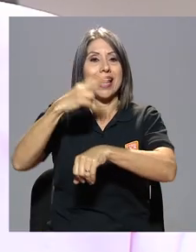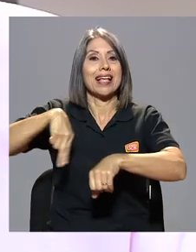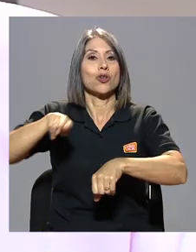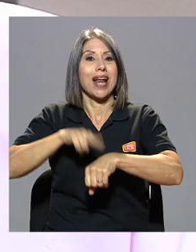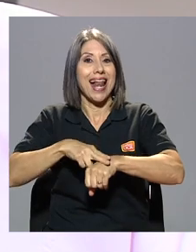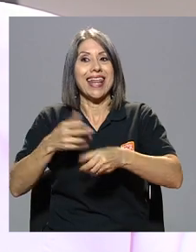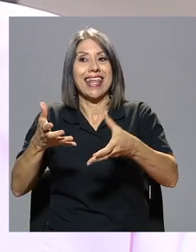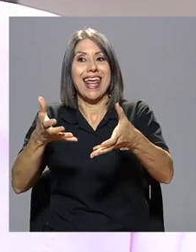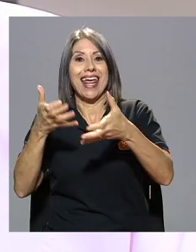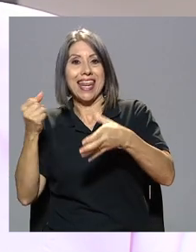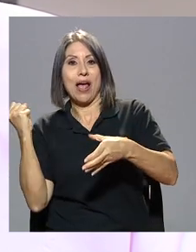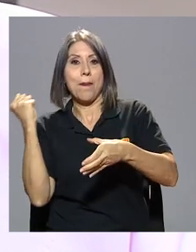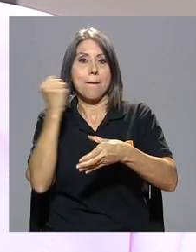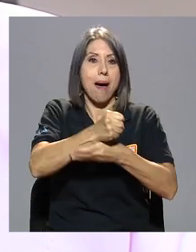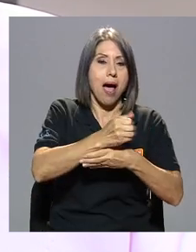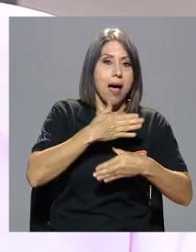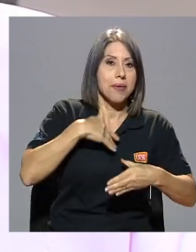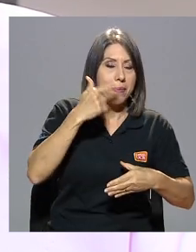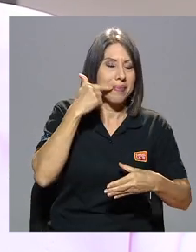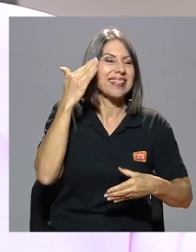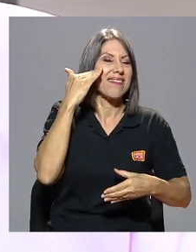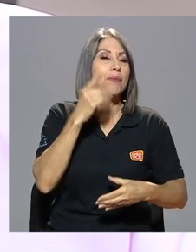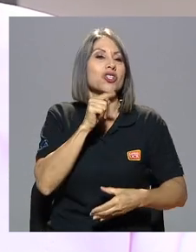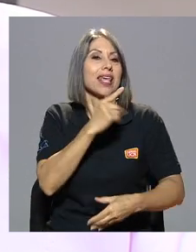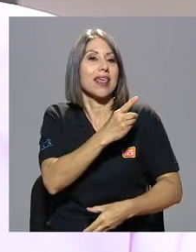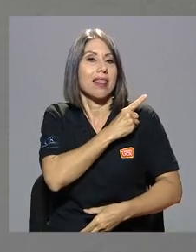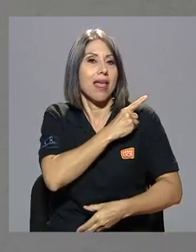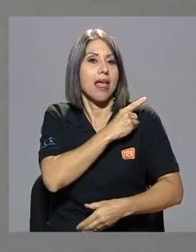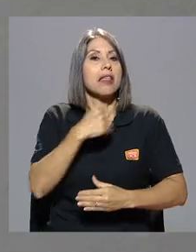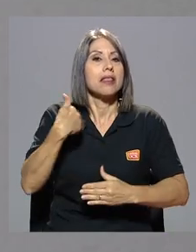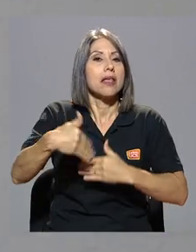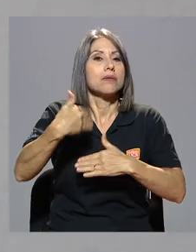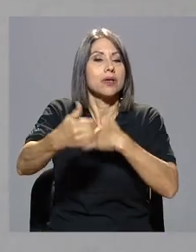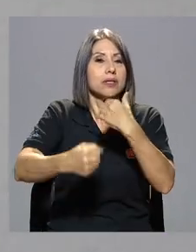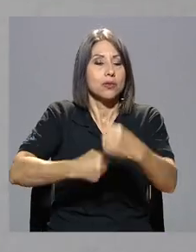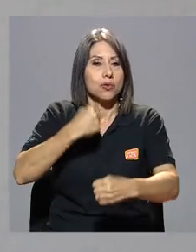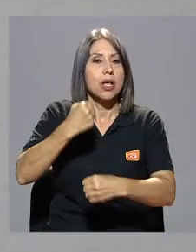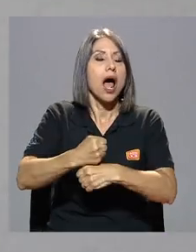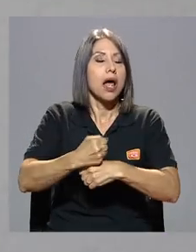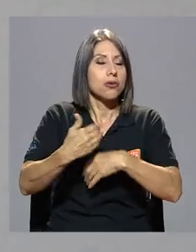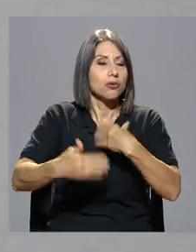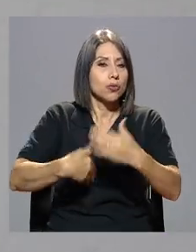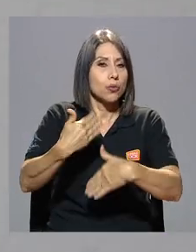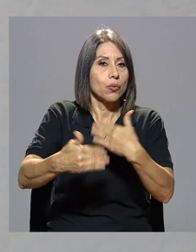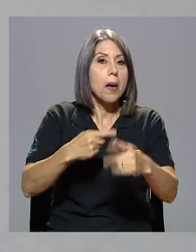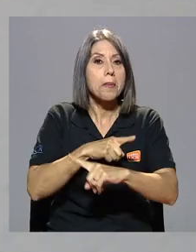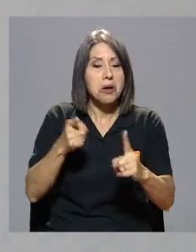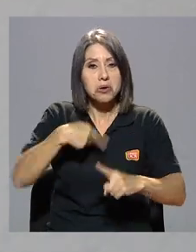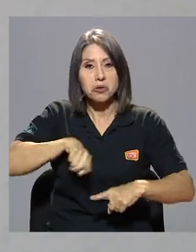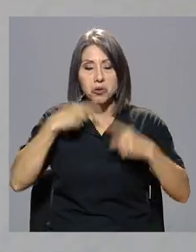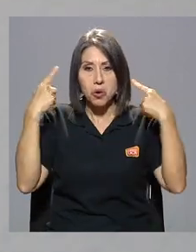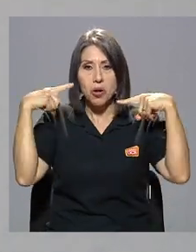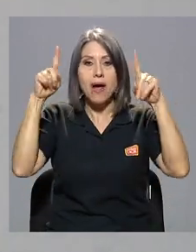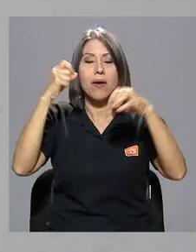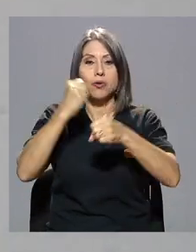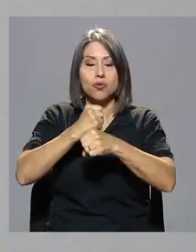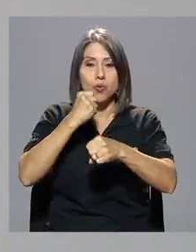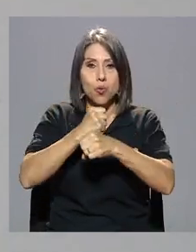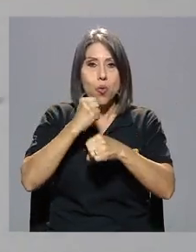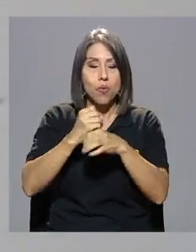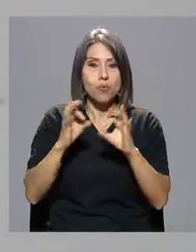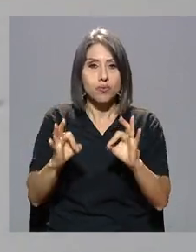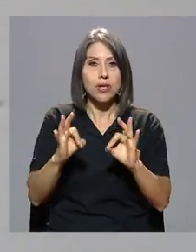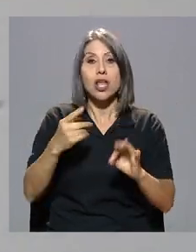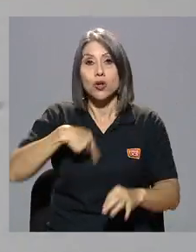lo iba a asesinar que iba a dirigir la operación etc pasaron años pero algunas cosas logramos con nuestro trabajo